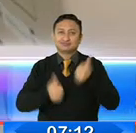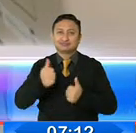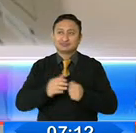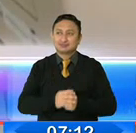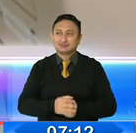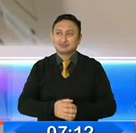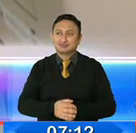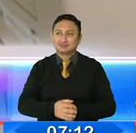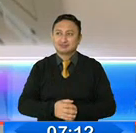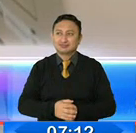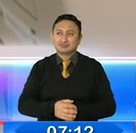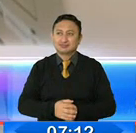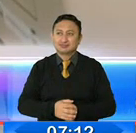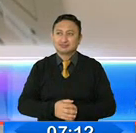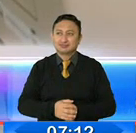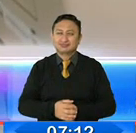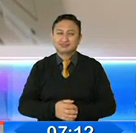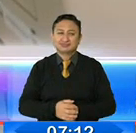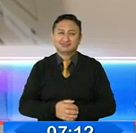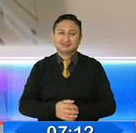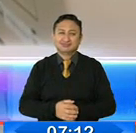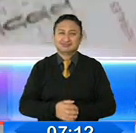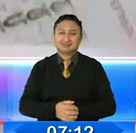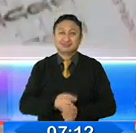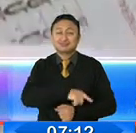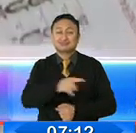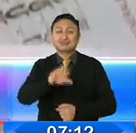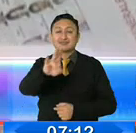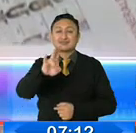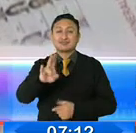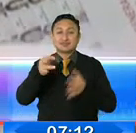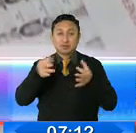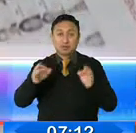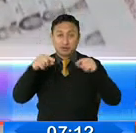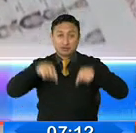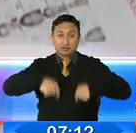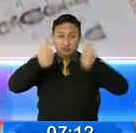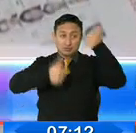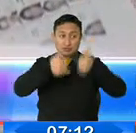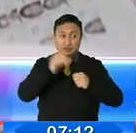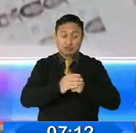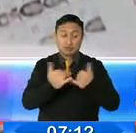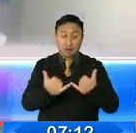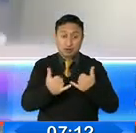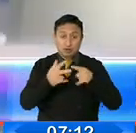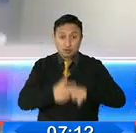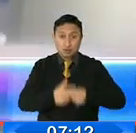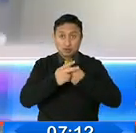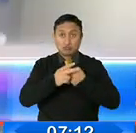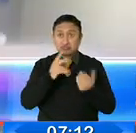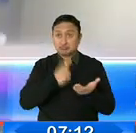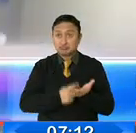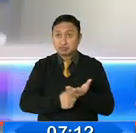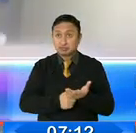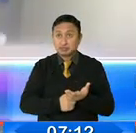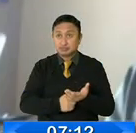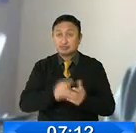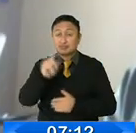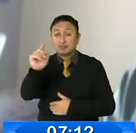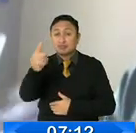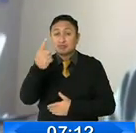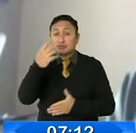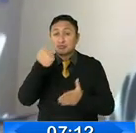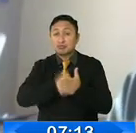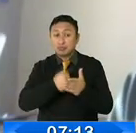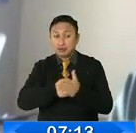mayor acogida, de aquí al 7 de febrero, el tablero electoral se pone en juego. Creo que el principal reto es hacer propuestas